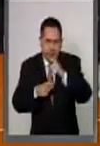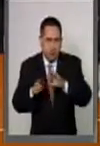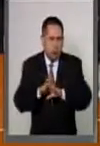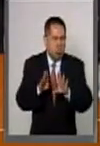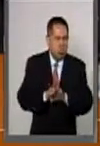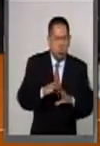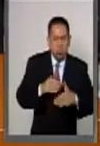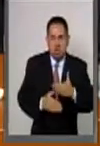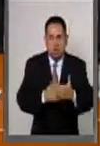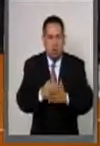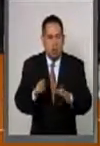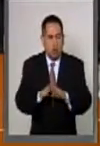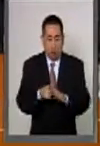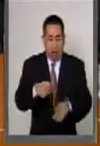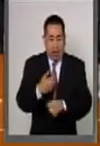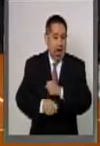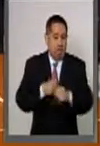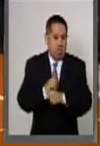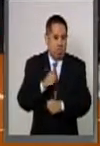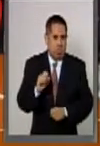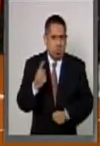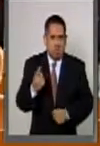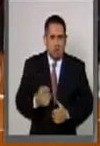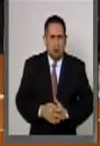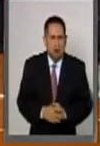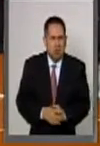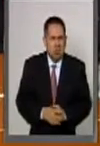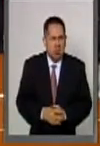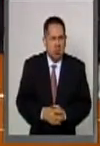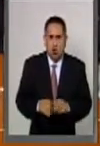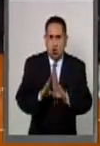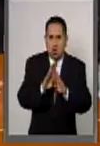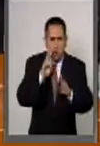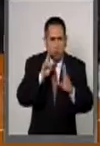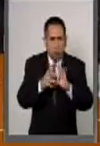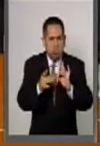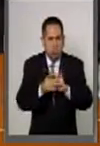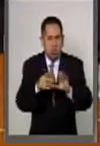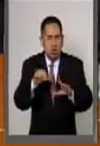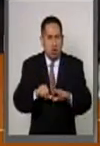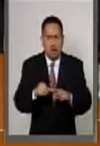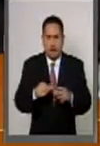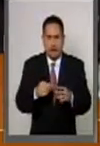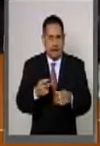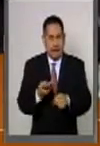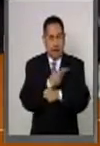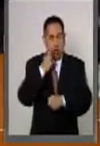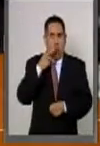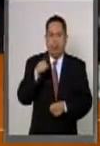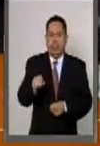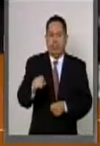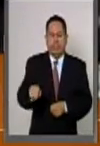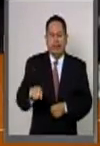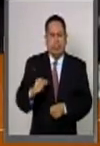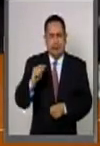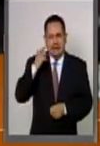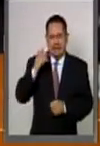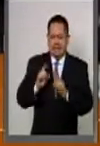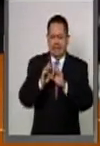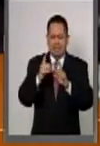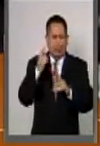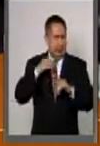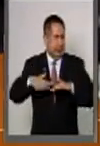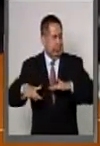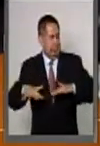recorrer en pleno siglo XXI. Lo hemos visto en la reciente tragedia nacional ocasionada por los